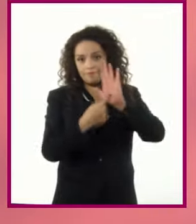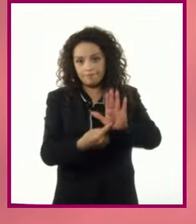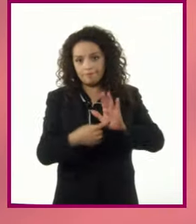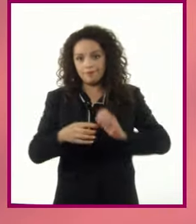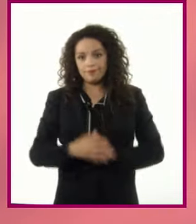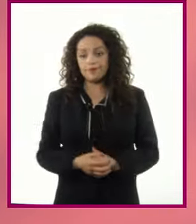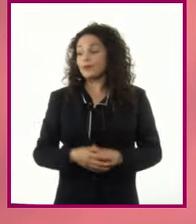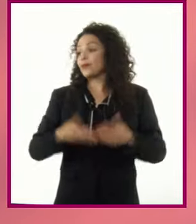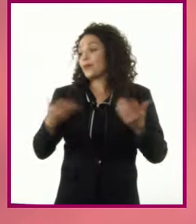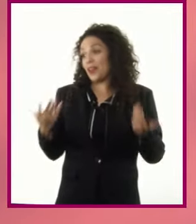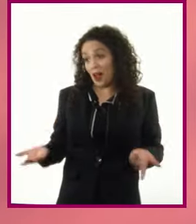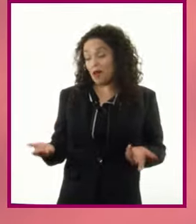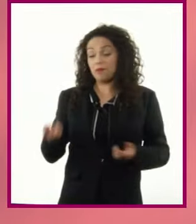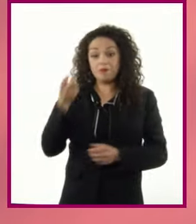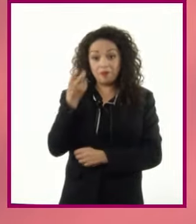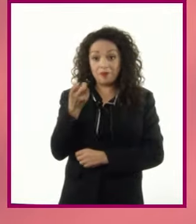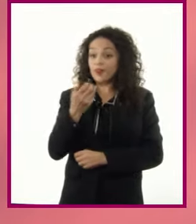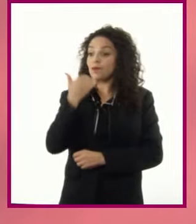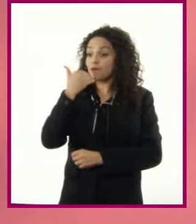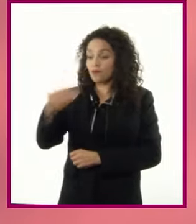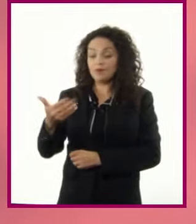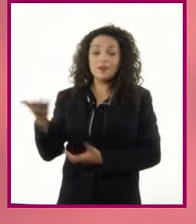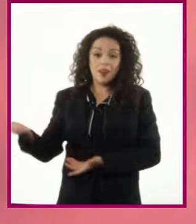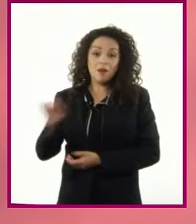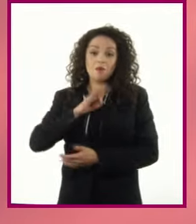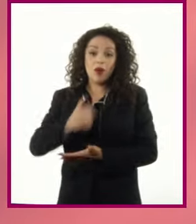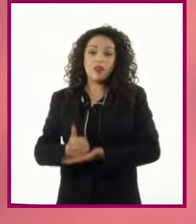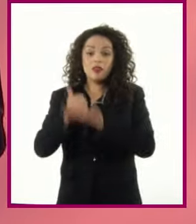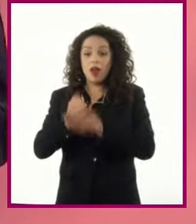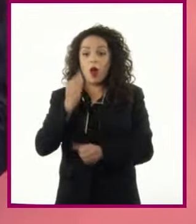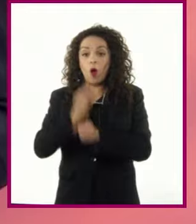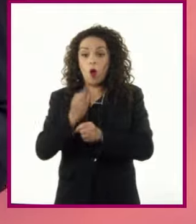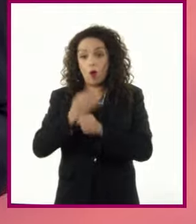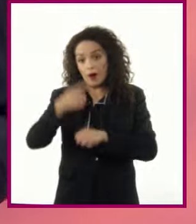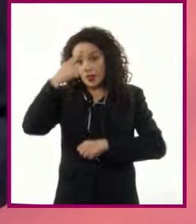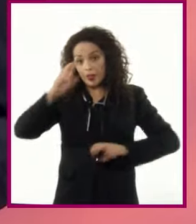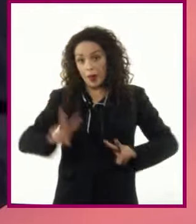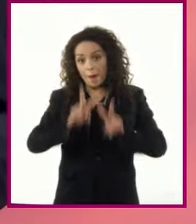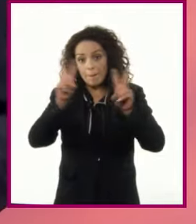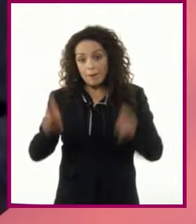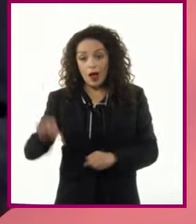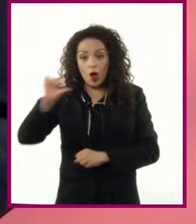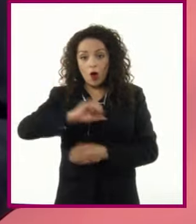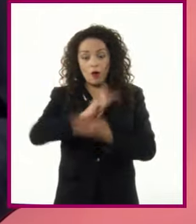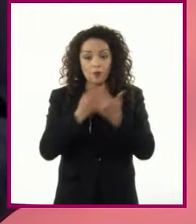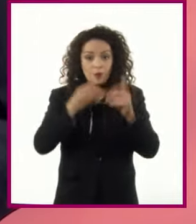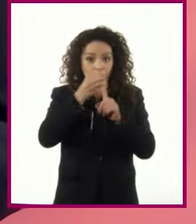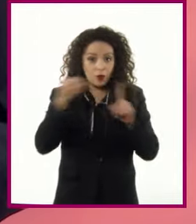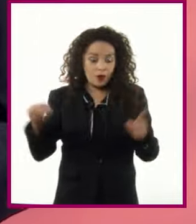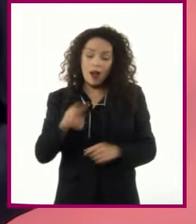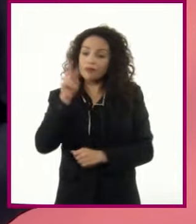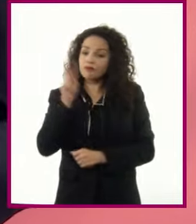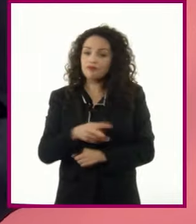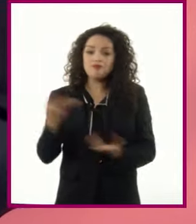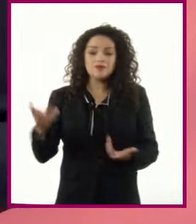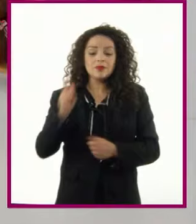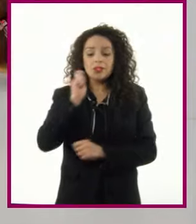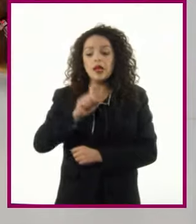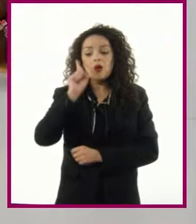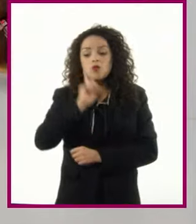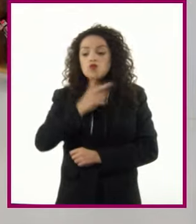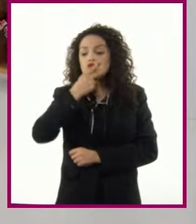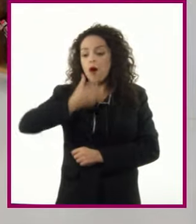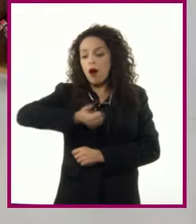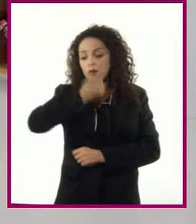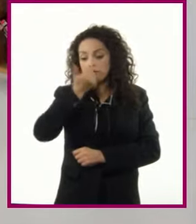nos viene como anillo al dedo Porque justo esto abordaremos en la sesión En realidad, las y los alumnos